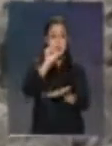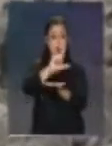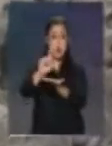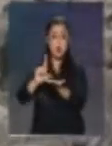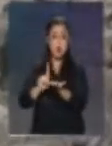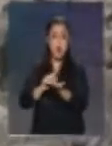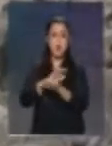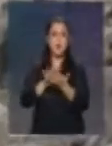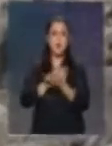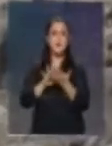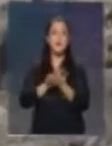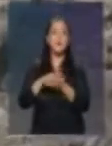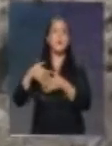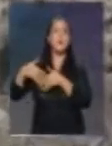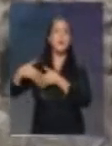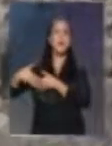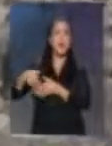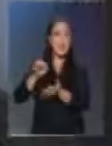como Rapanui.